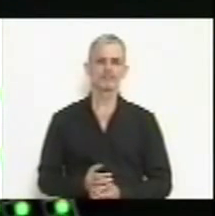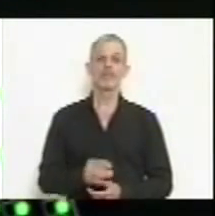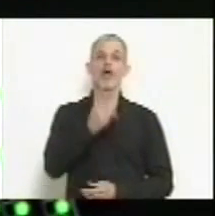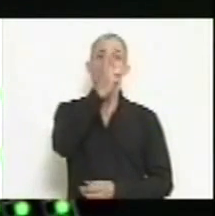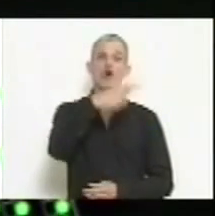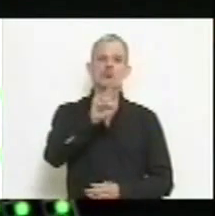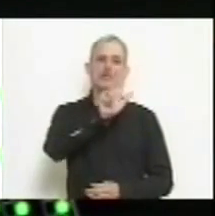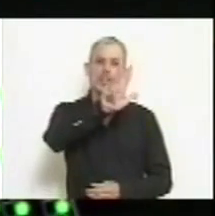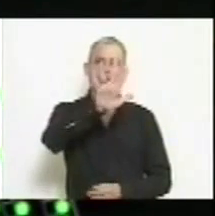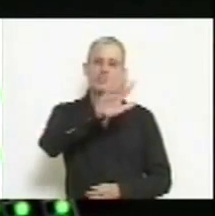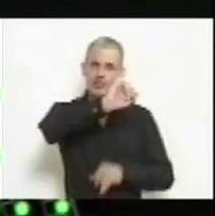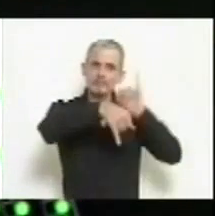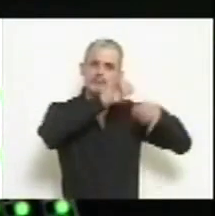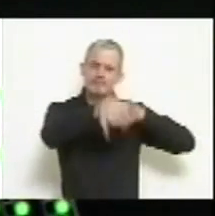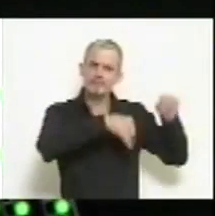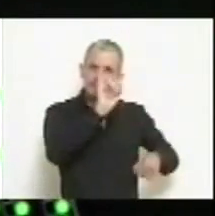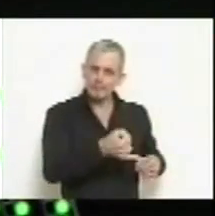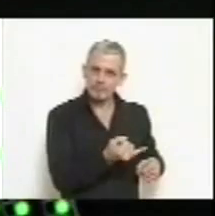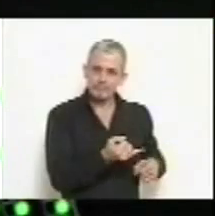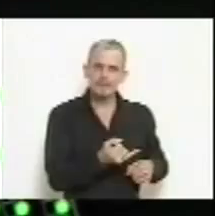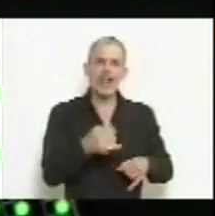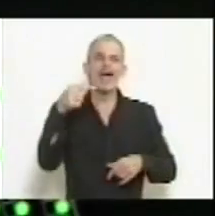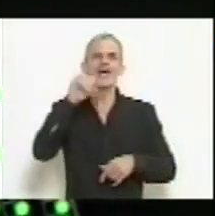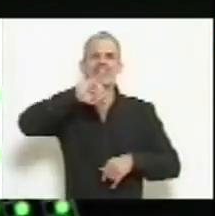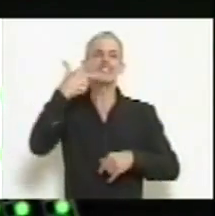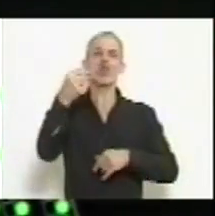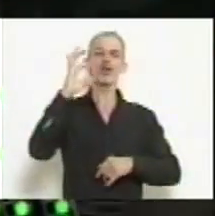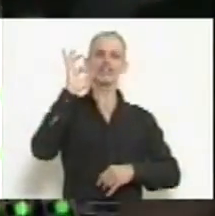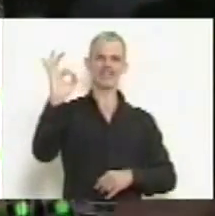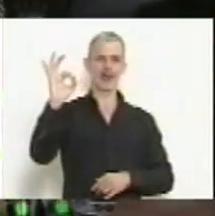235 votos afirmativos, cero negativos.